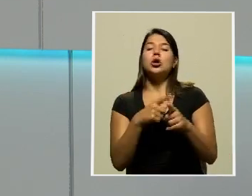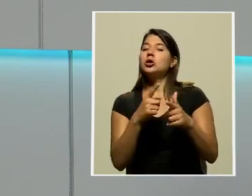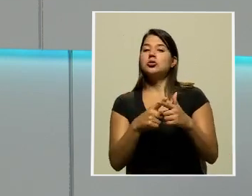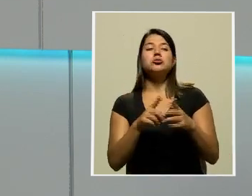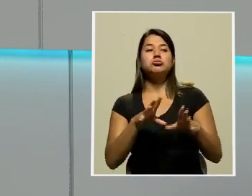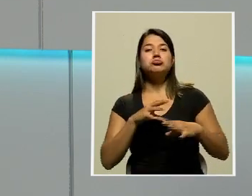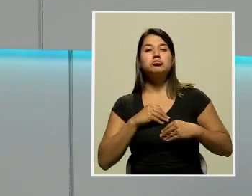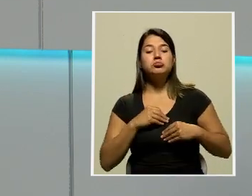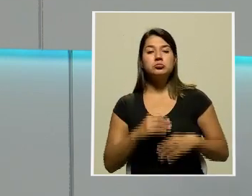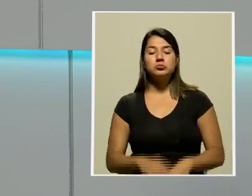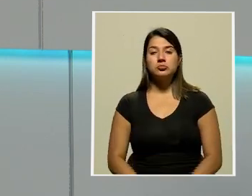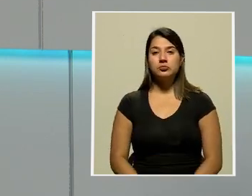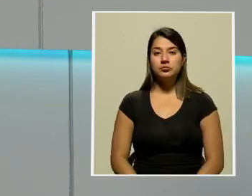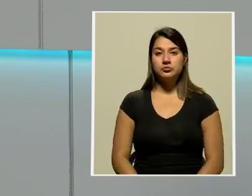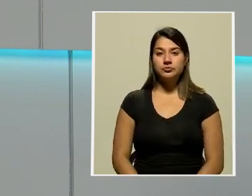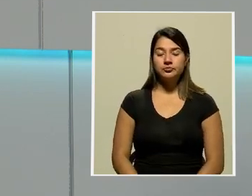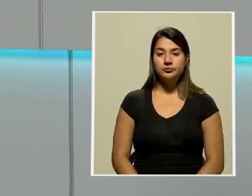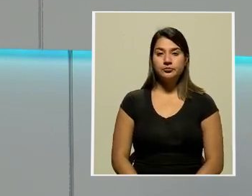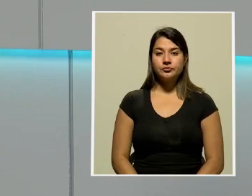unificar esta agrupación.